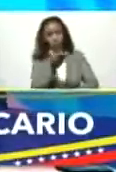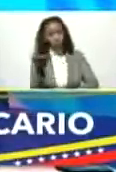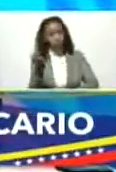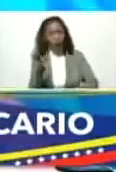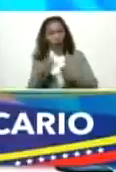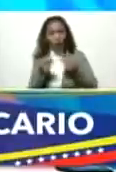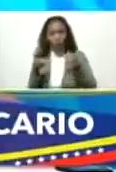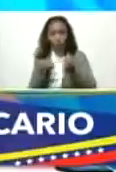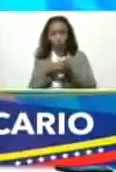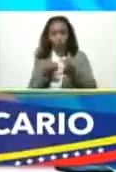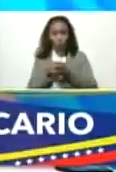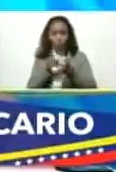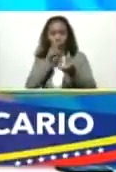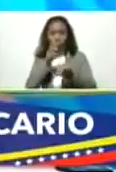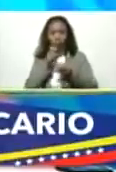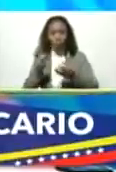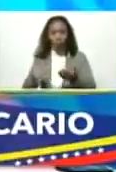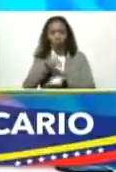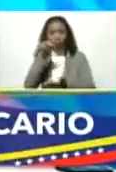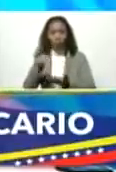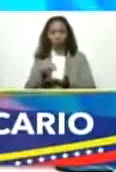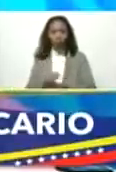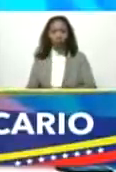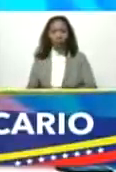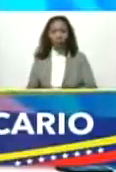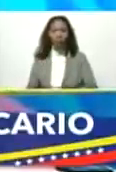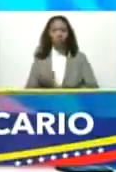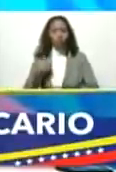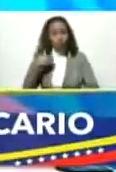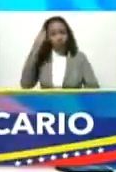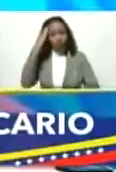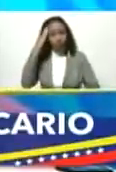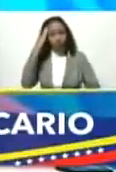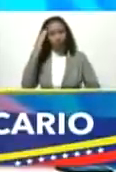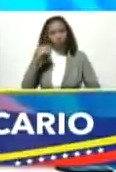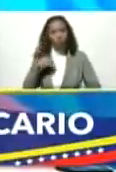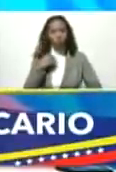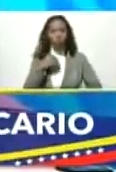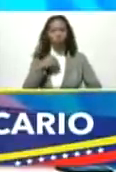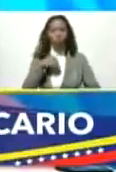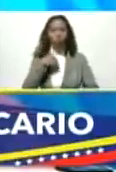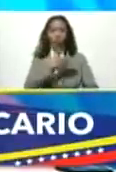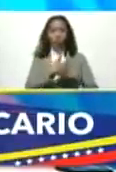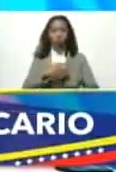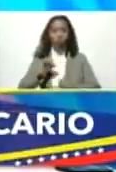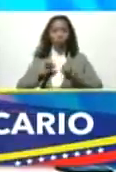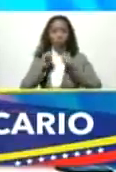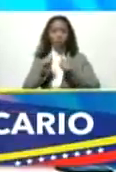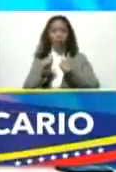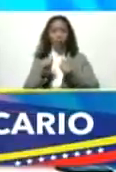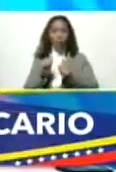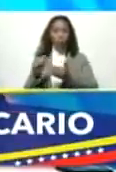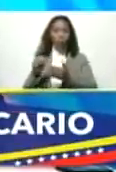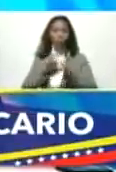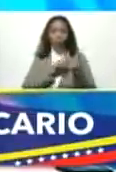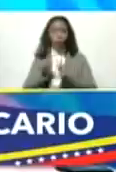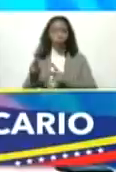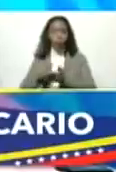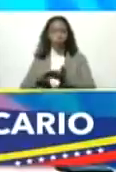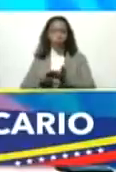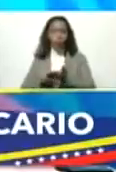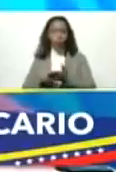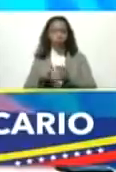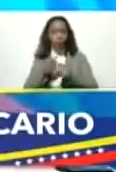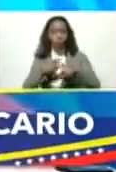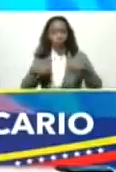los sectores o al sector bancario nacional sé que cuando comenzamos el programa de recuperación crecimiento y prosperidad hubo